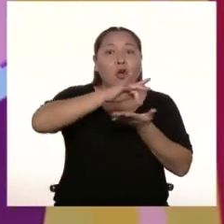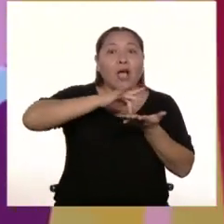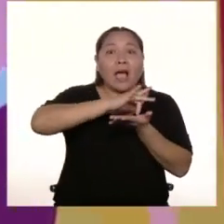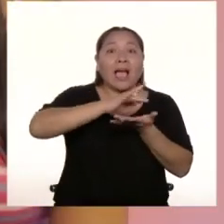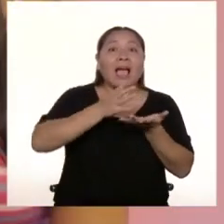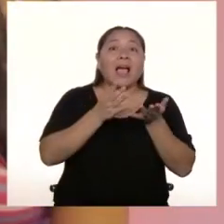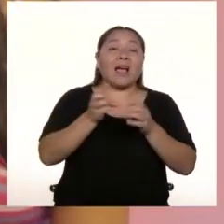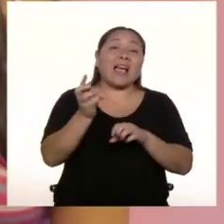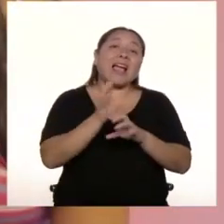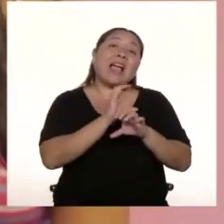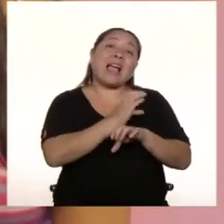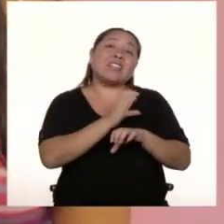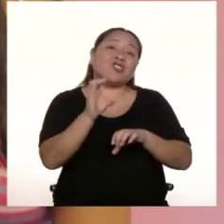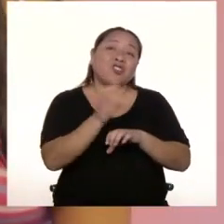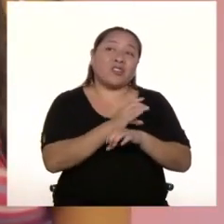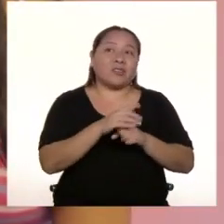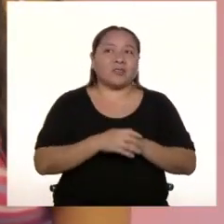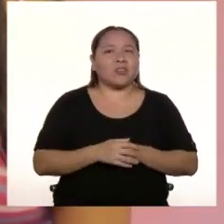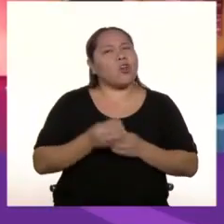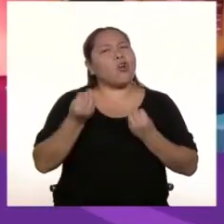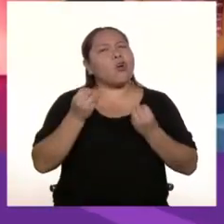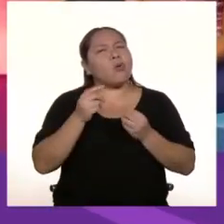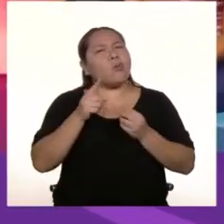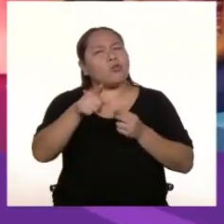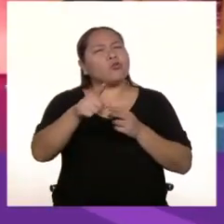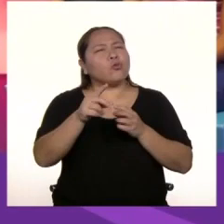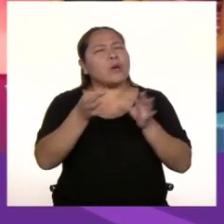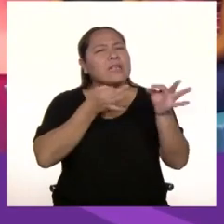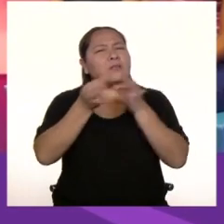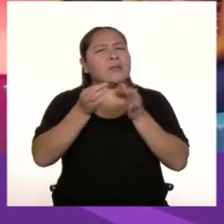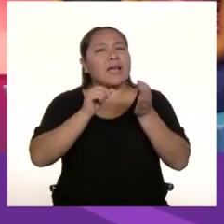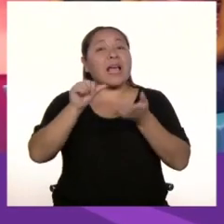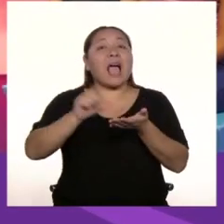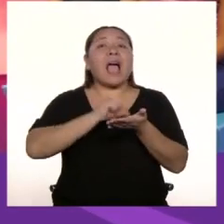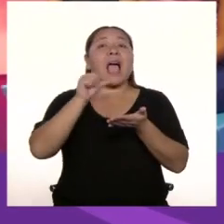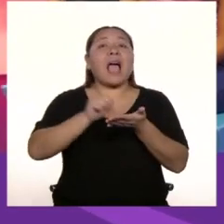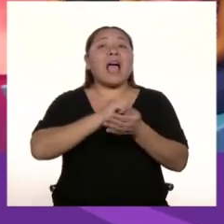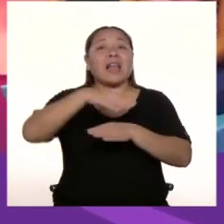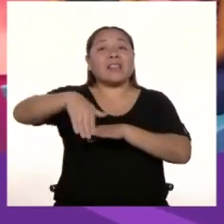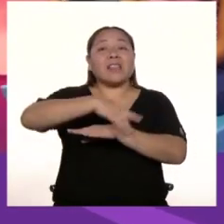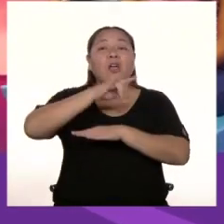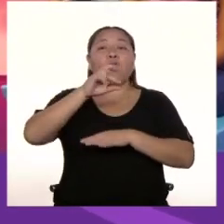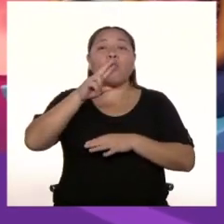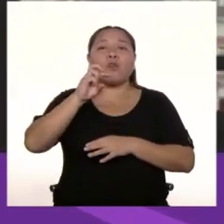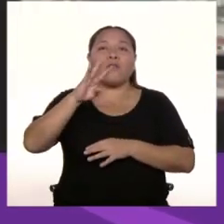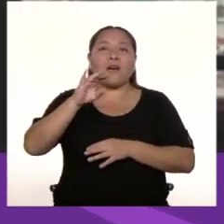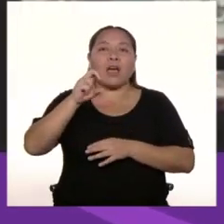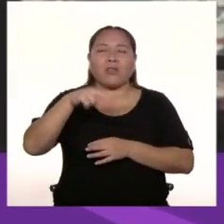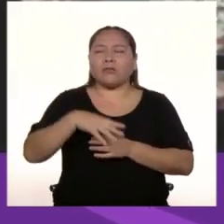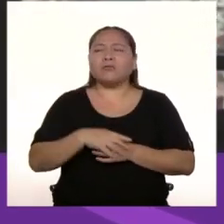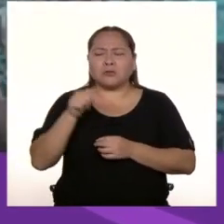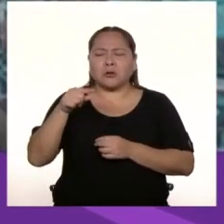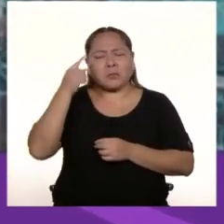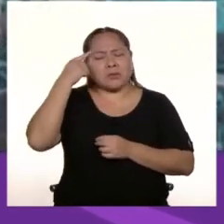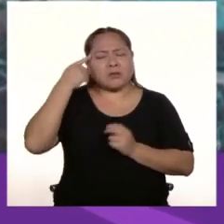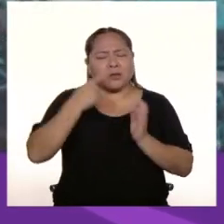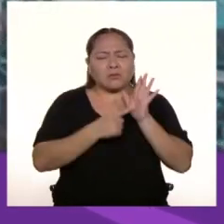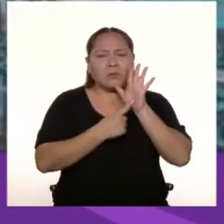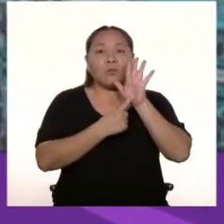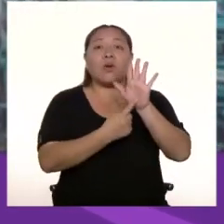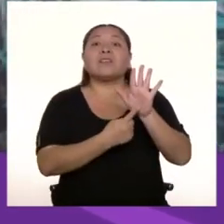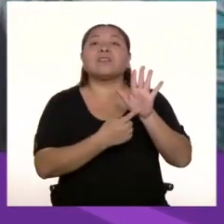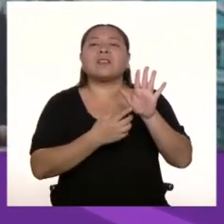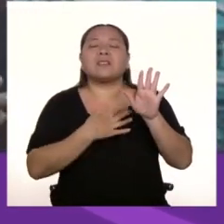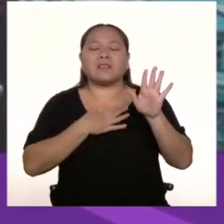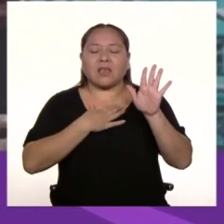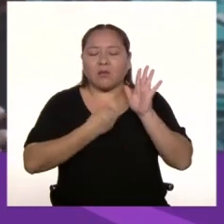dedicándome a eso ¿Cómo definirías arte urbano? Creo que arte urbano tiene mucho que ver con expresarse Lo que sea que te está incomodando Lo que sea que no